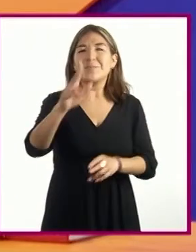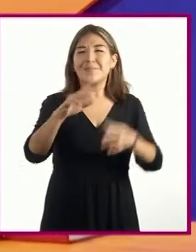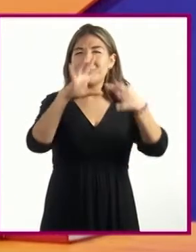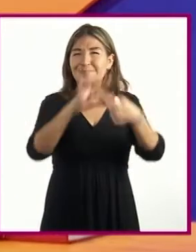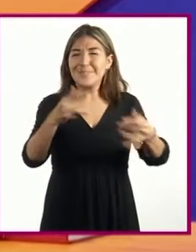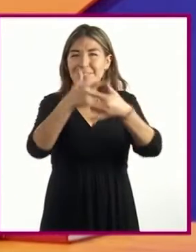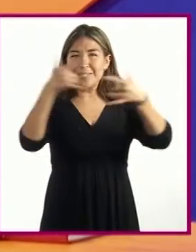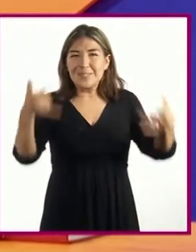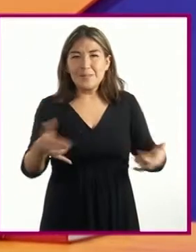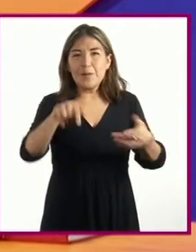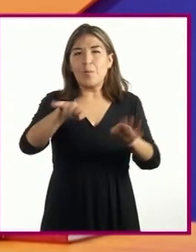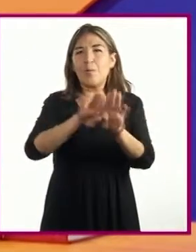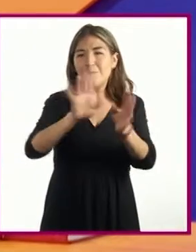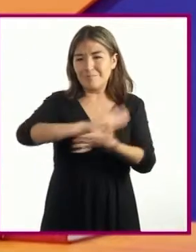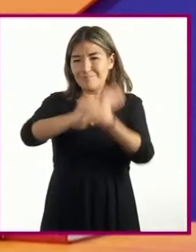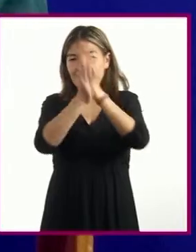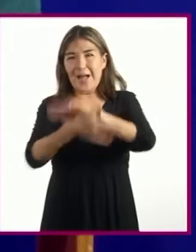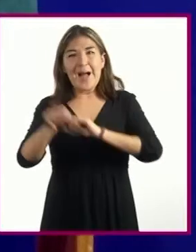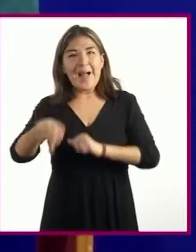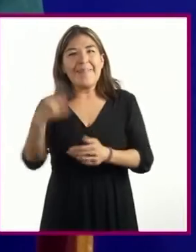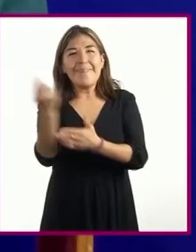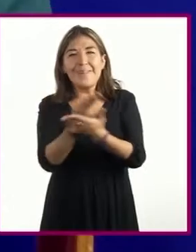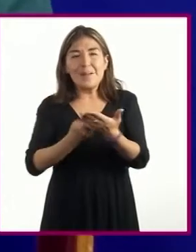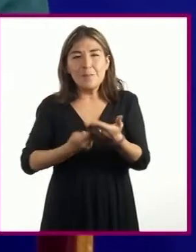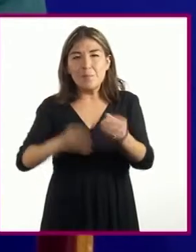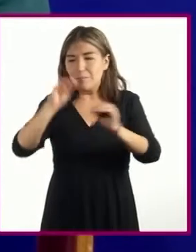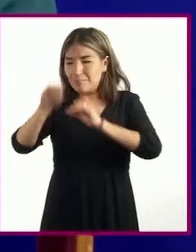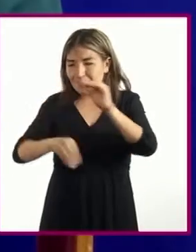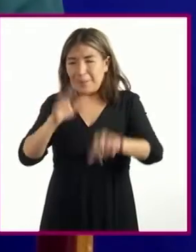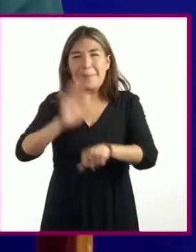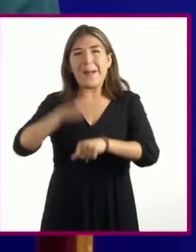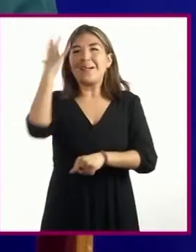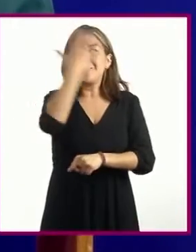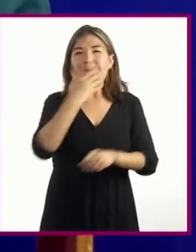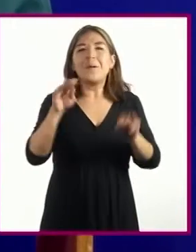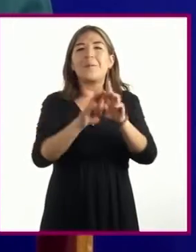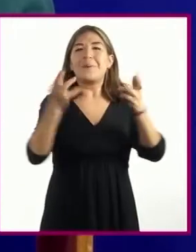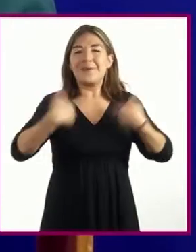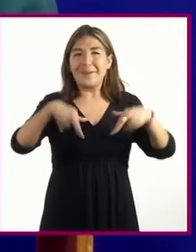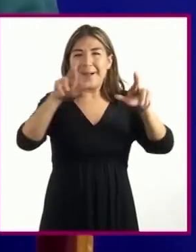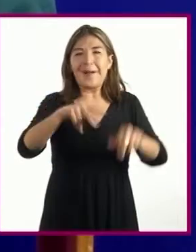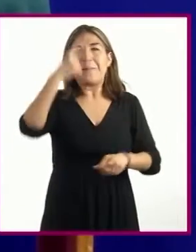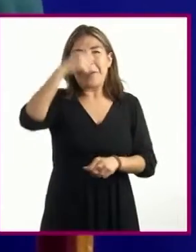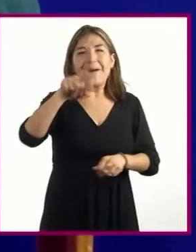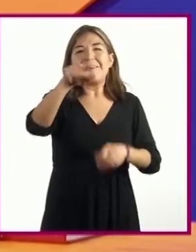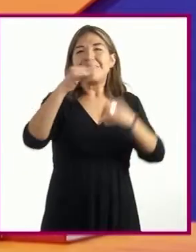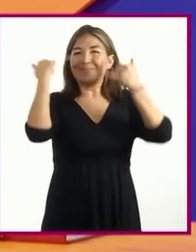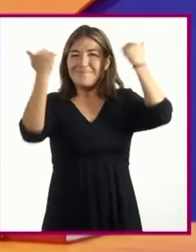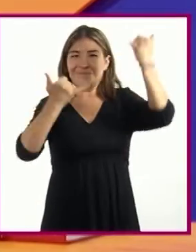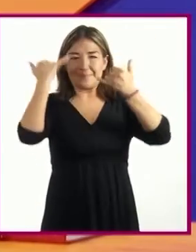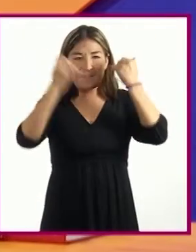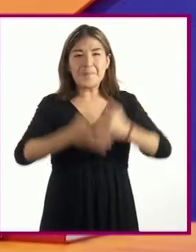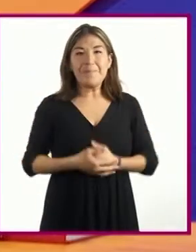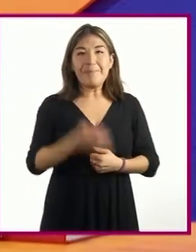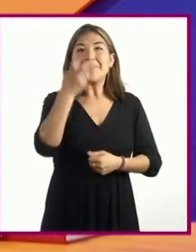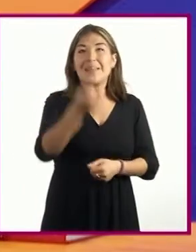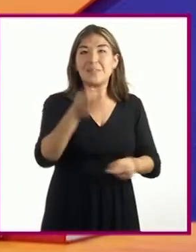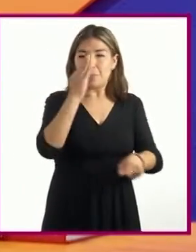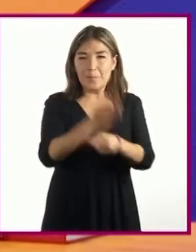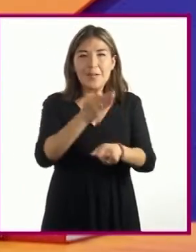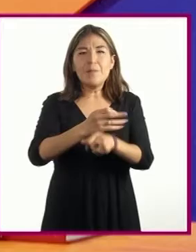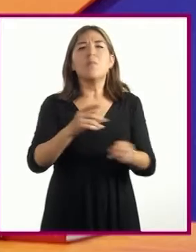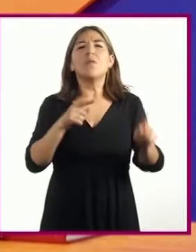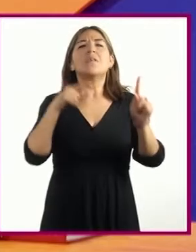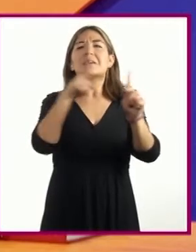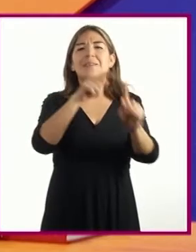de esas a una historieta. Y desean elegir los espacios más representativos para recrearlos. Aquí es donde nos